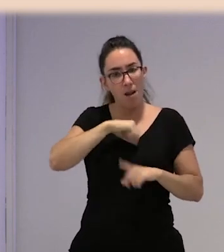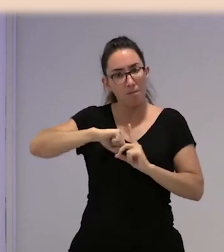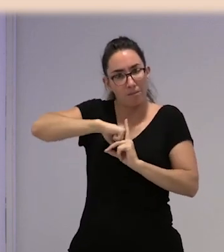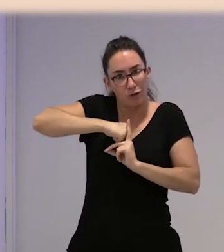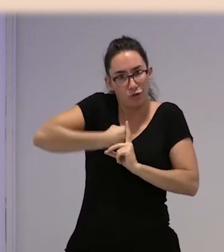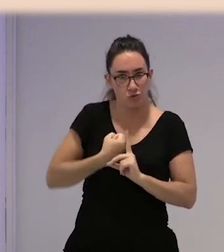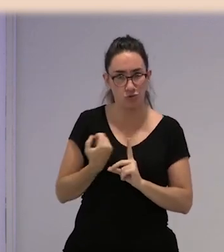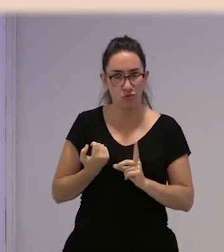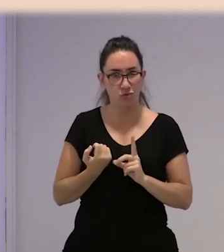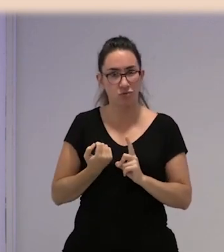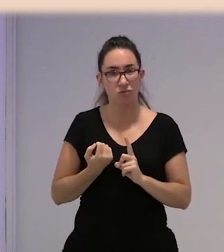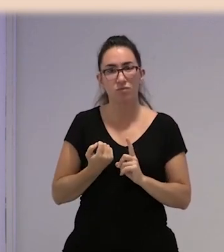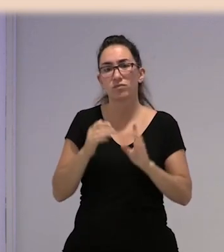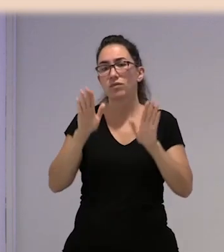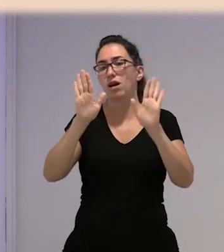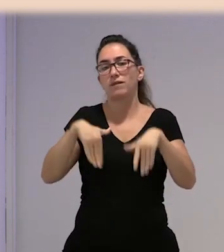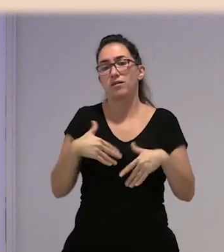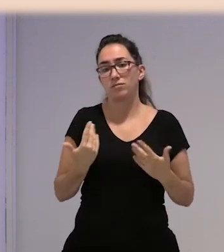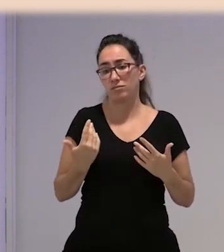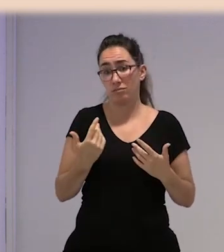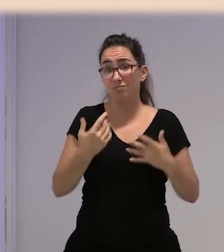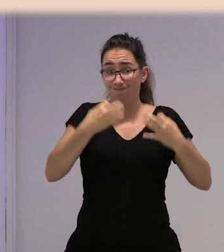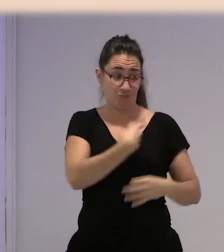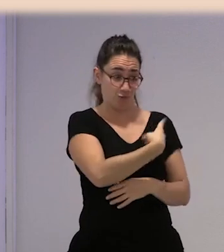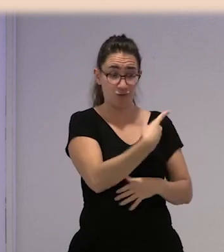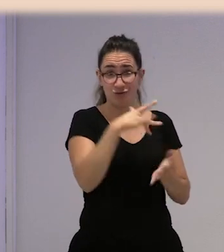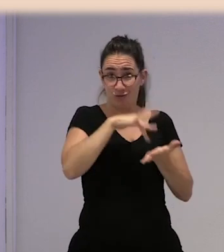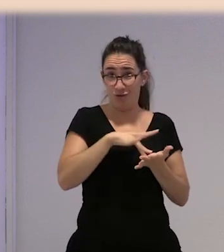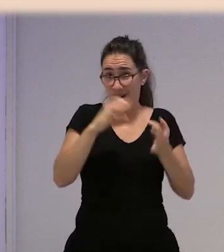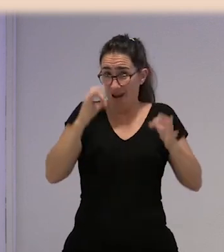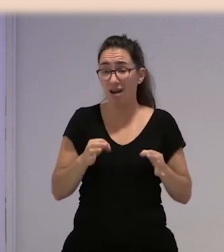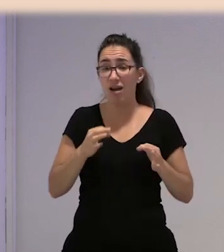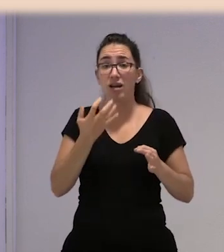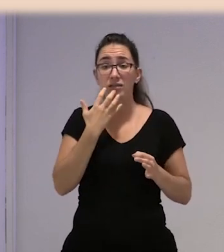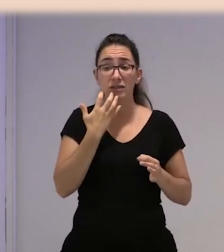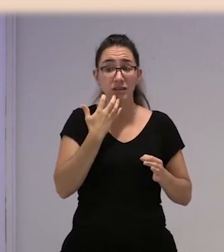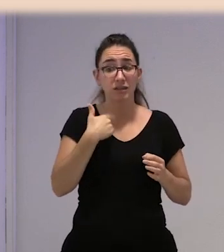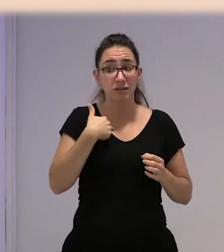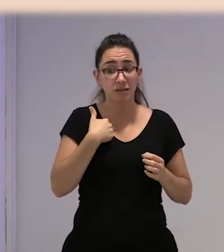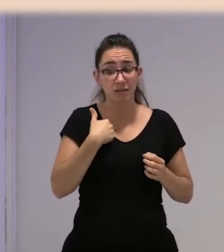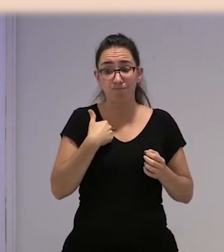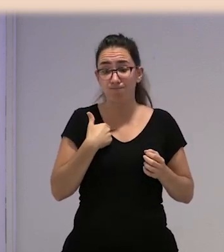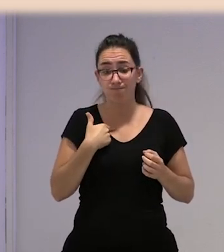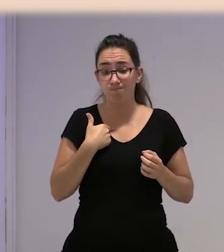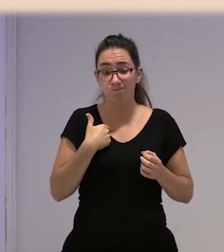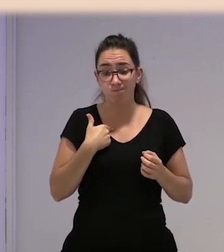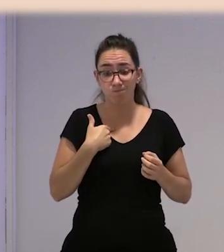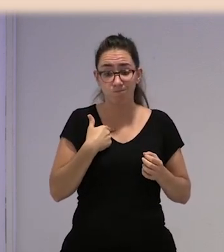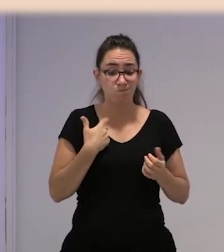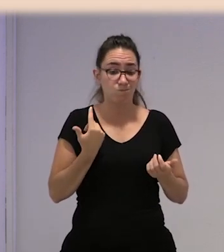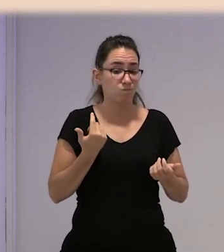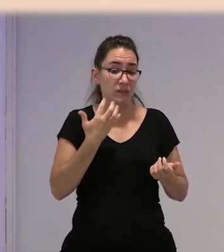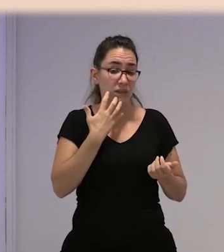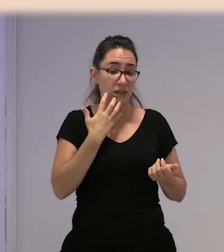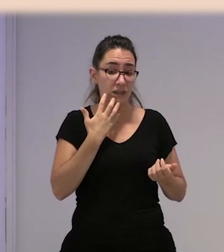además acaba ocurriendo lo que nos ocurría a nosotras. Que si tú no acabas siendo, pues,